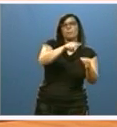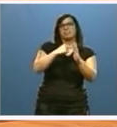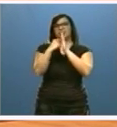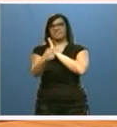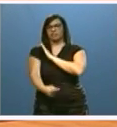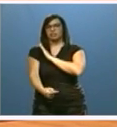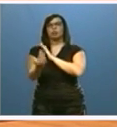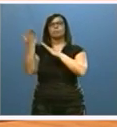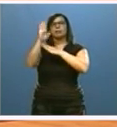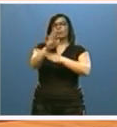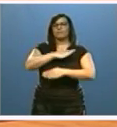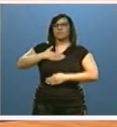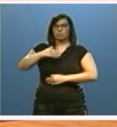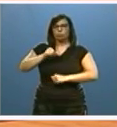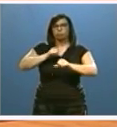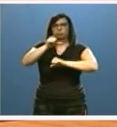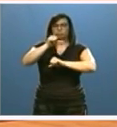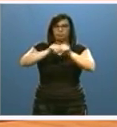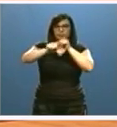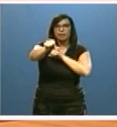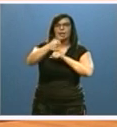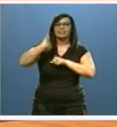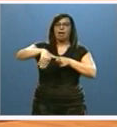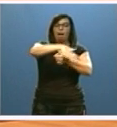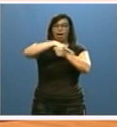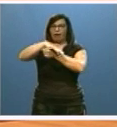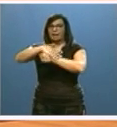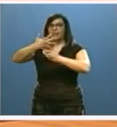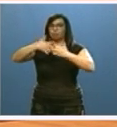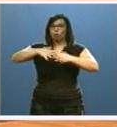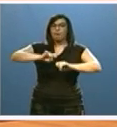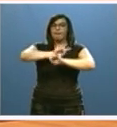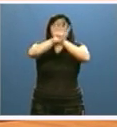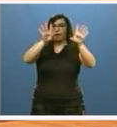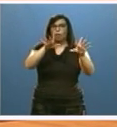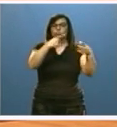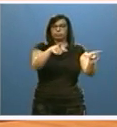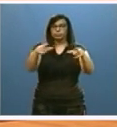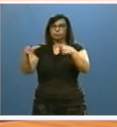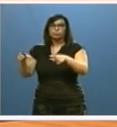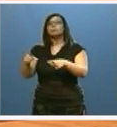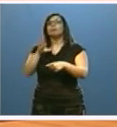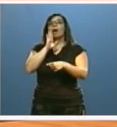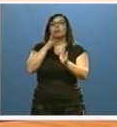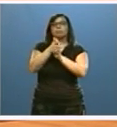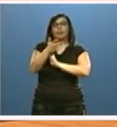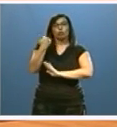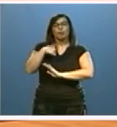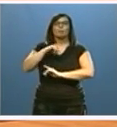que planteamos poner en marcha tras delimitar las áreas funcionales estratégicas por los mismos motivos antes señalados.